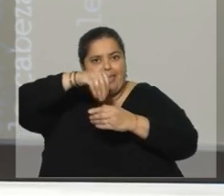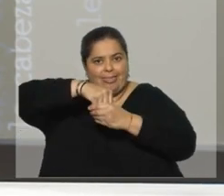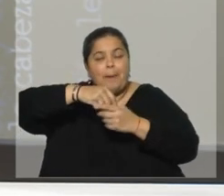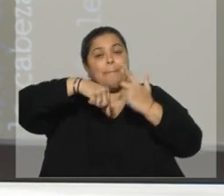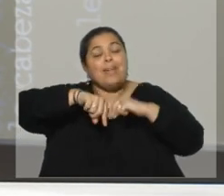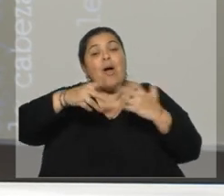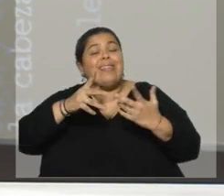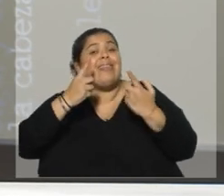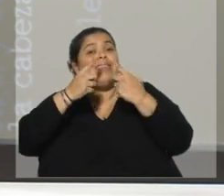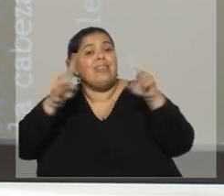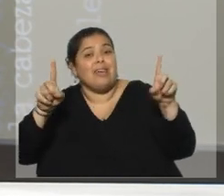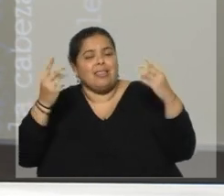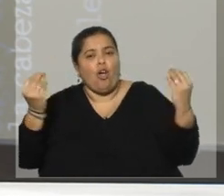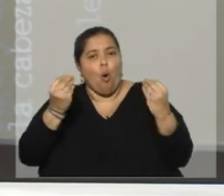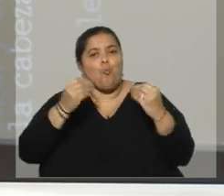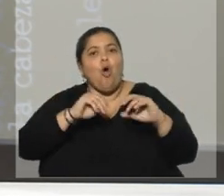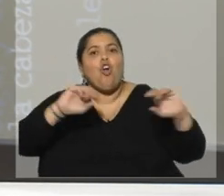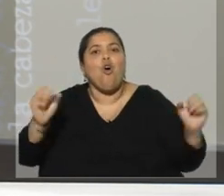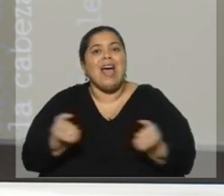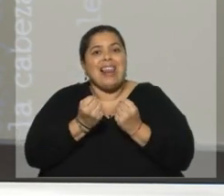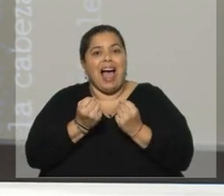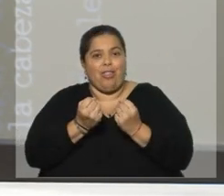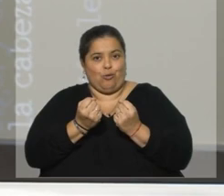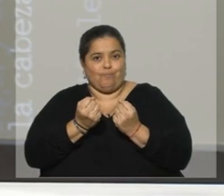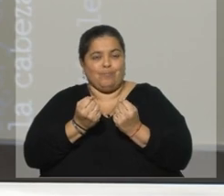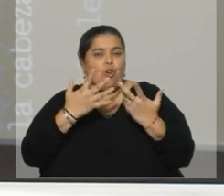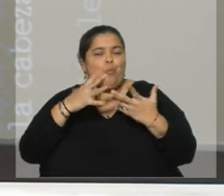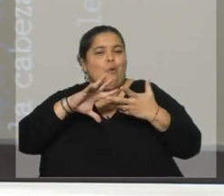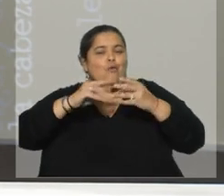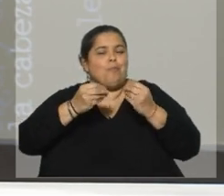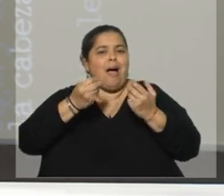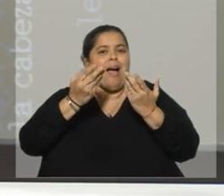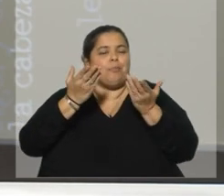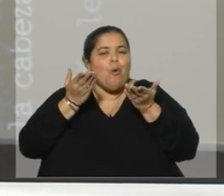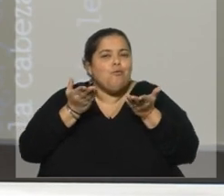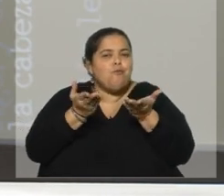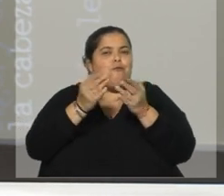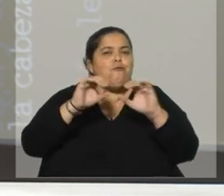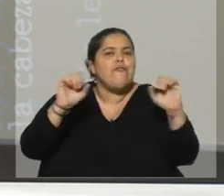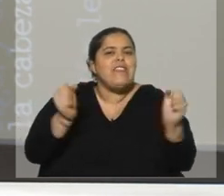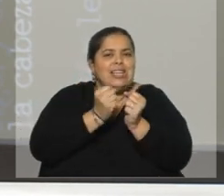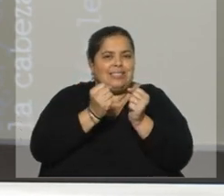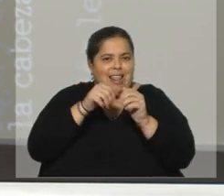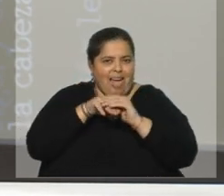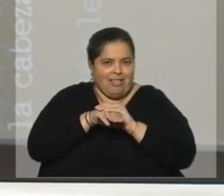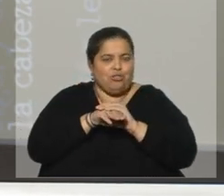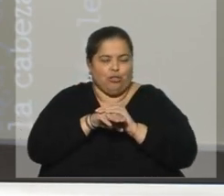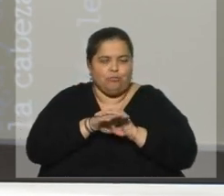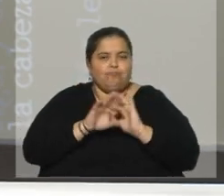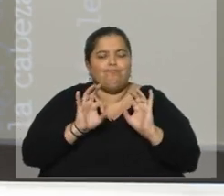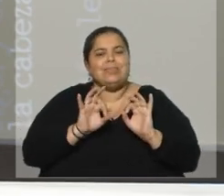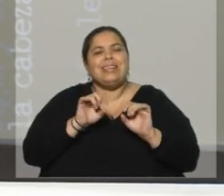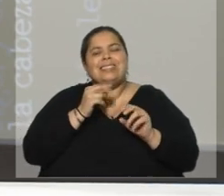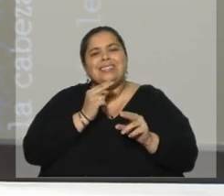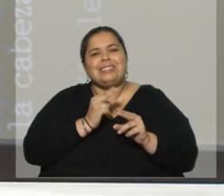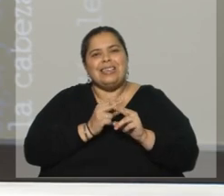congelar el producto para conservar allí las propiedades y poder secarlo más adelante o en el tiempo en que se considere adecuado. Esto se llama